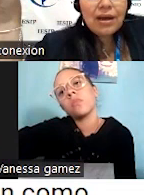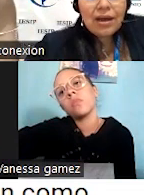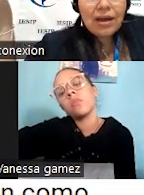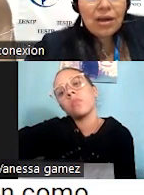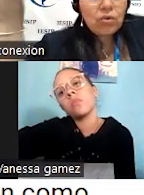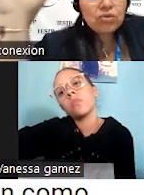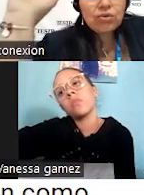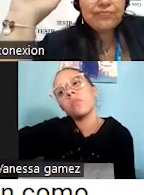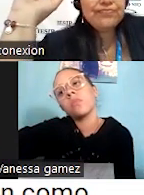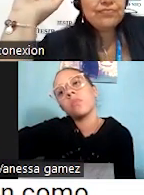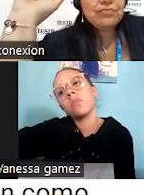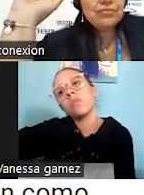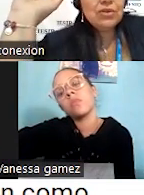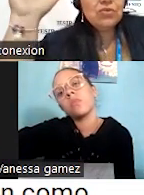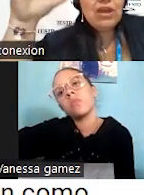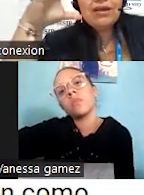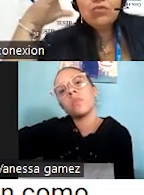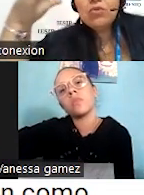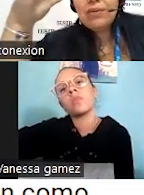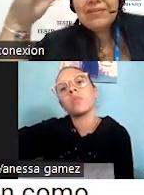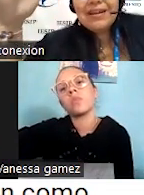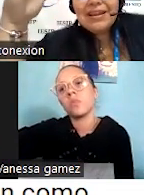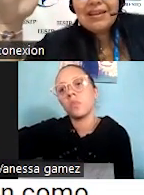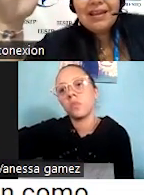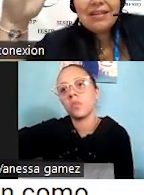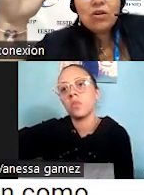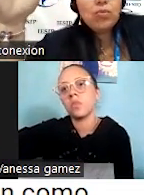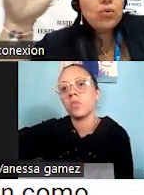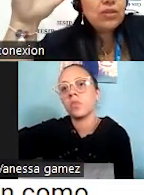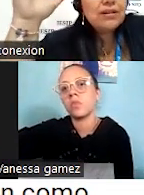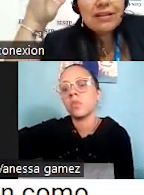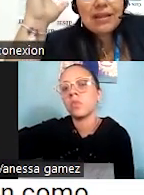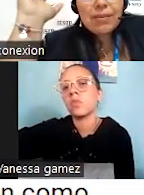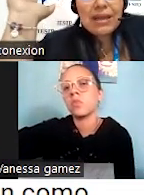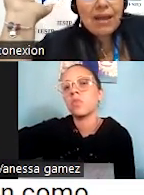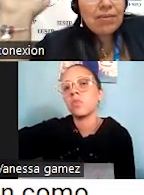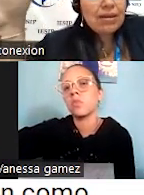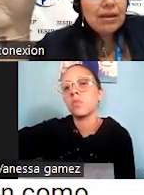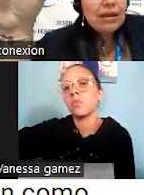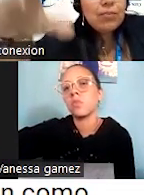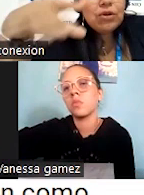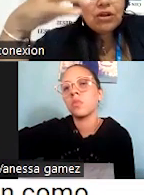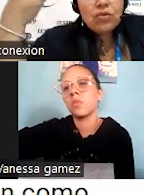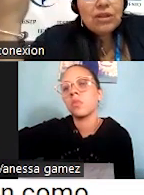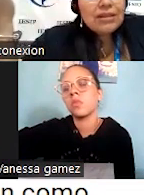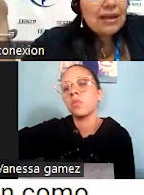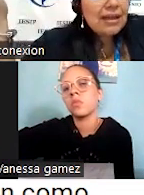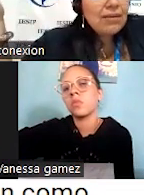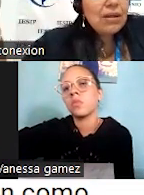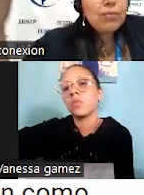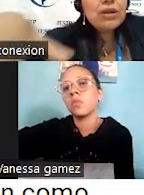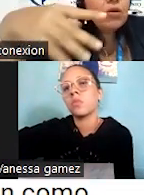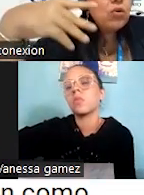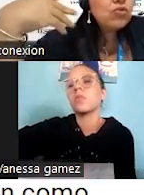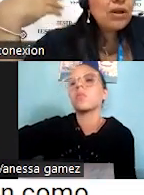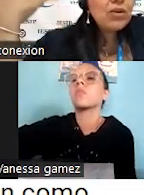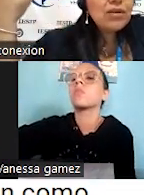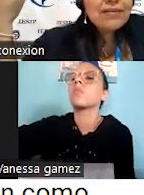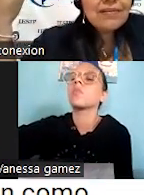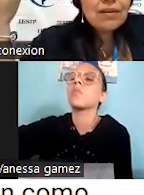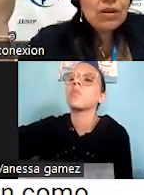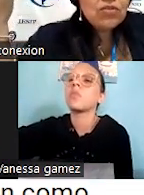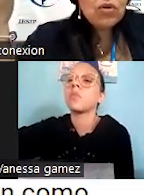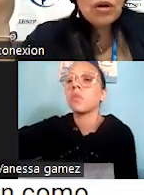a otro. O sea, nunca va a ser idéntico por distintas variables, porque son intangibles, porque los